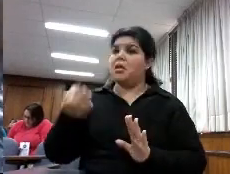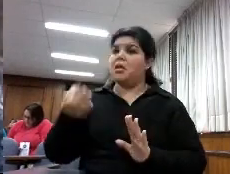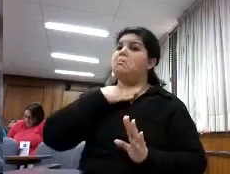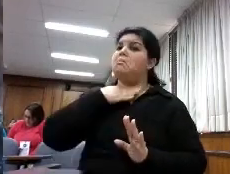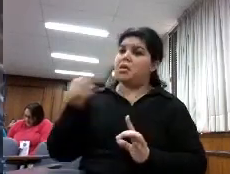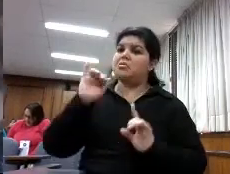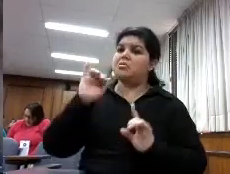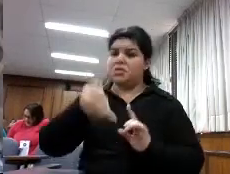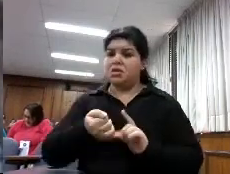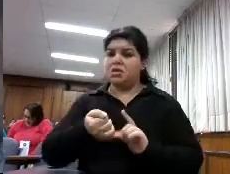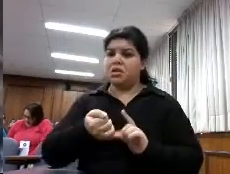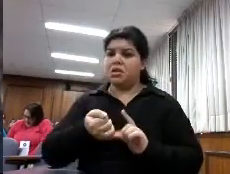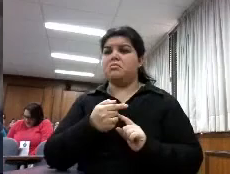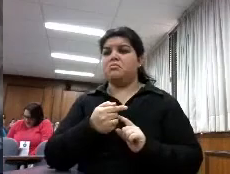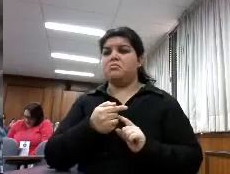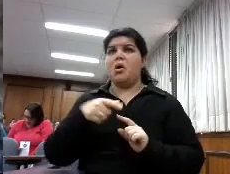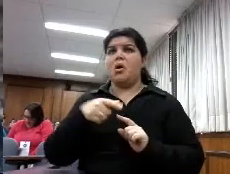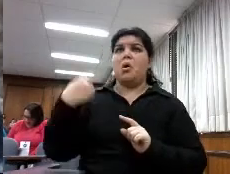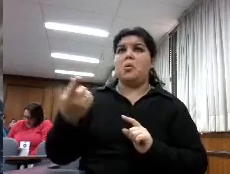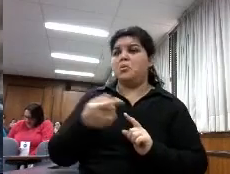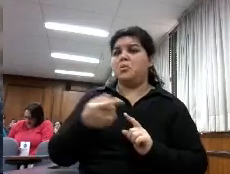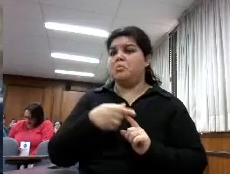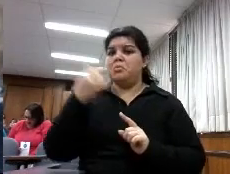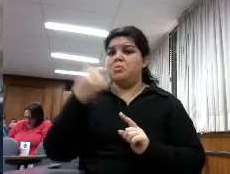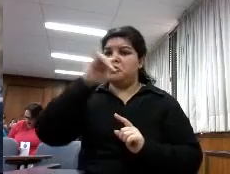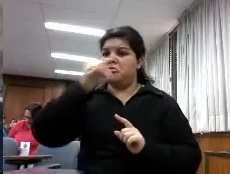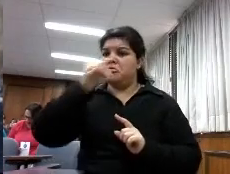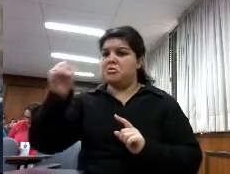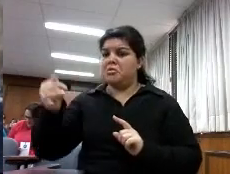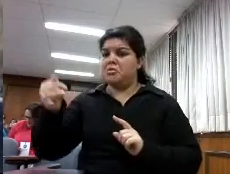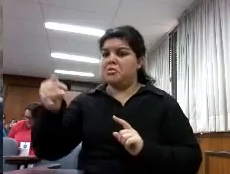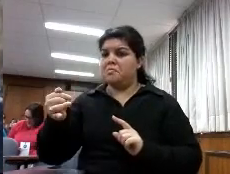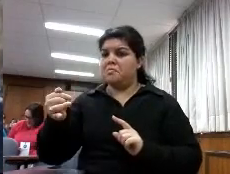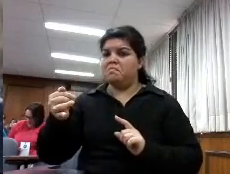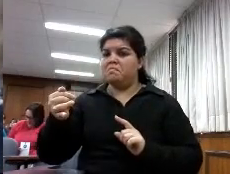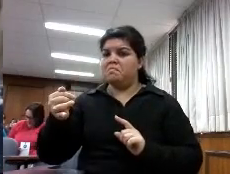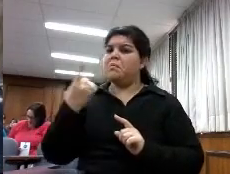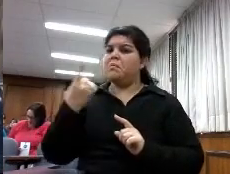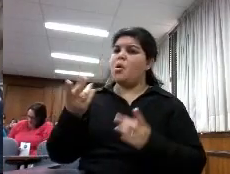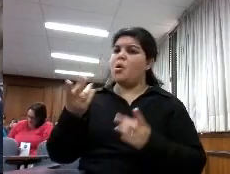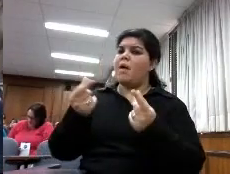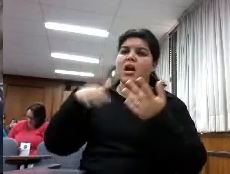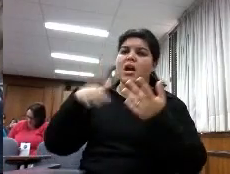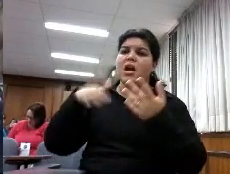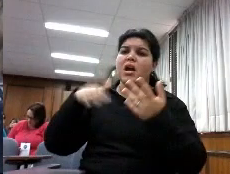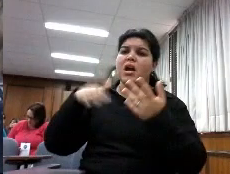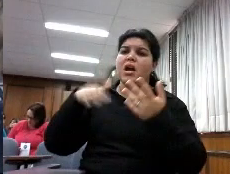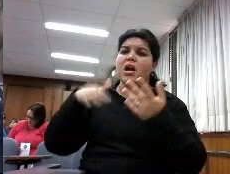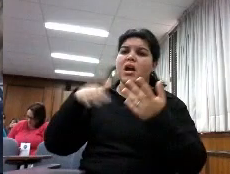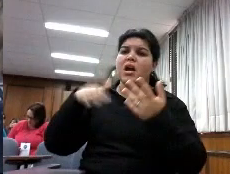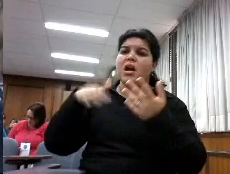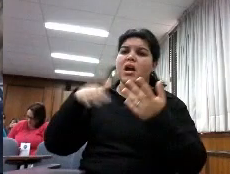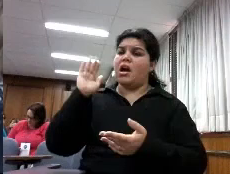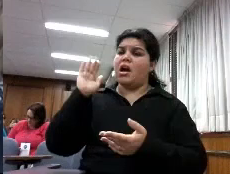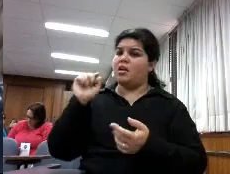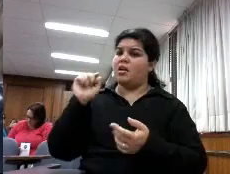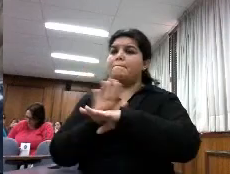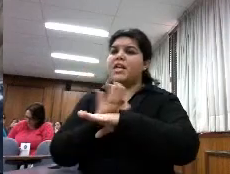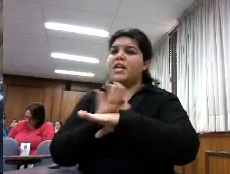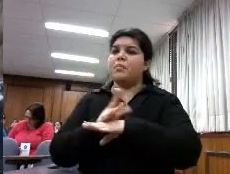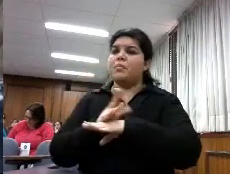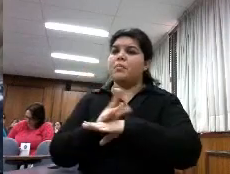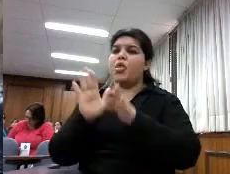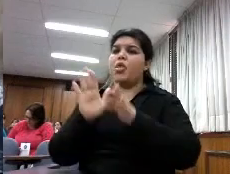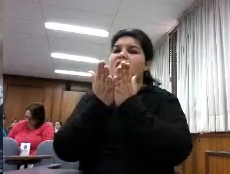por ejemplo si tienen Overdrive pero Overdrive es muy cara tienes que comprar un mínimo de libros me parece que son